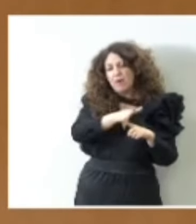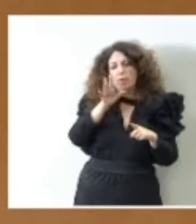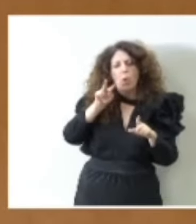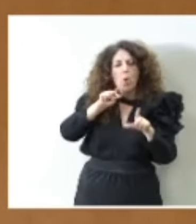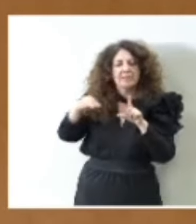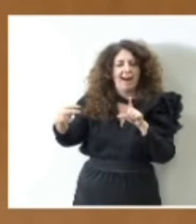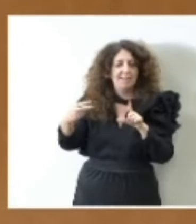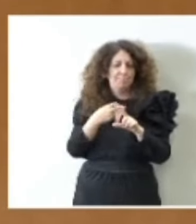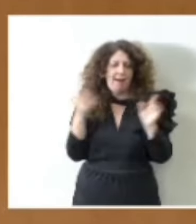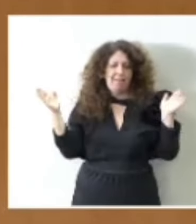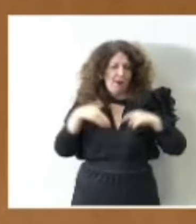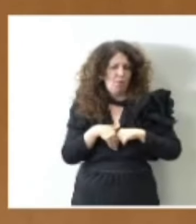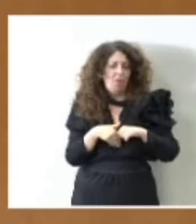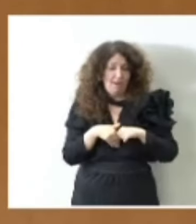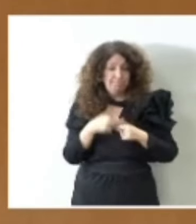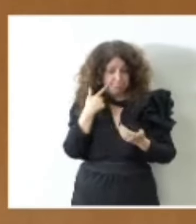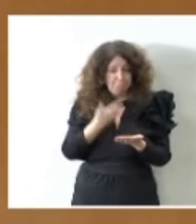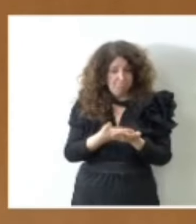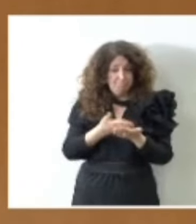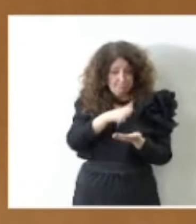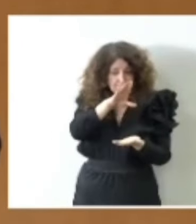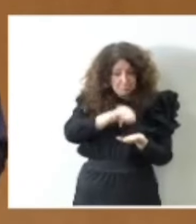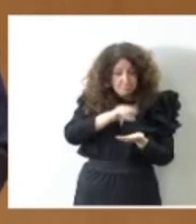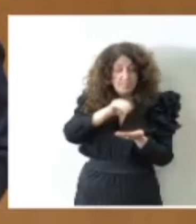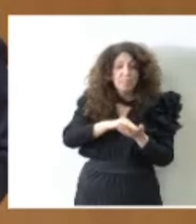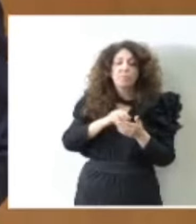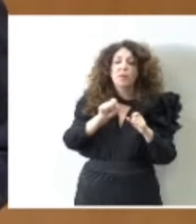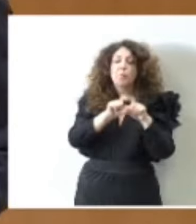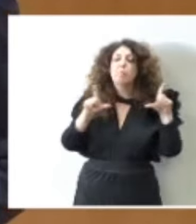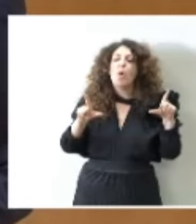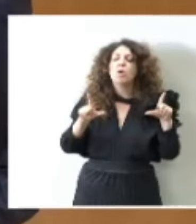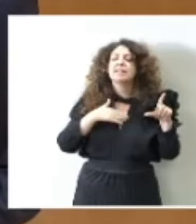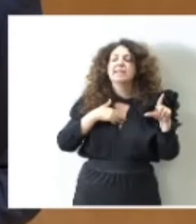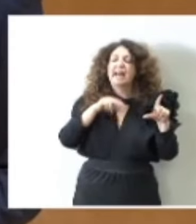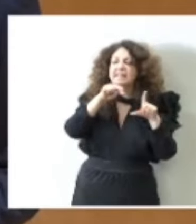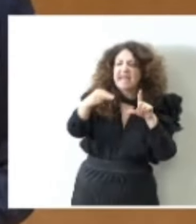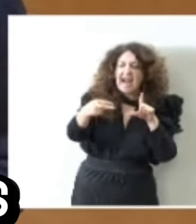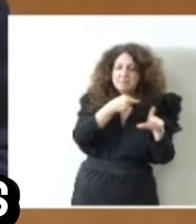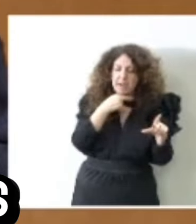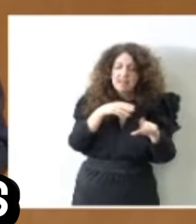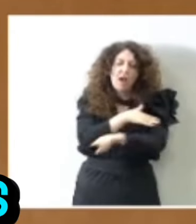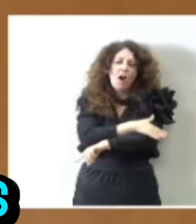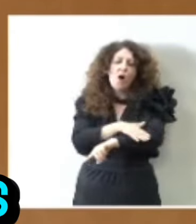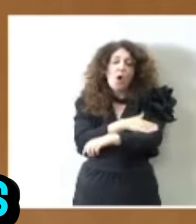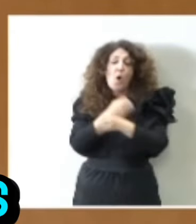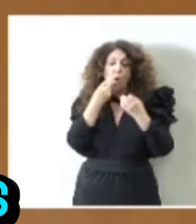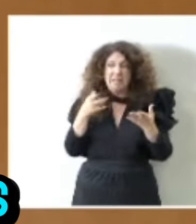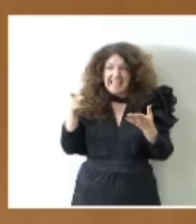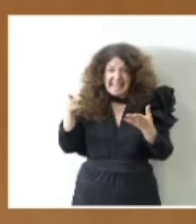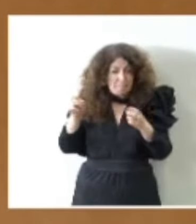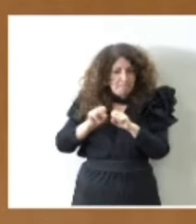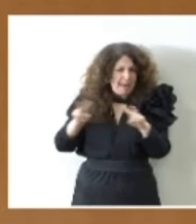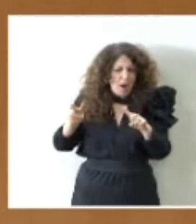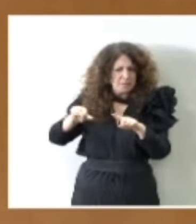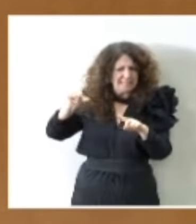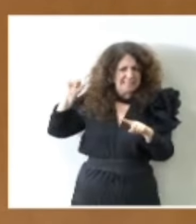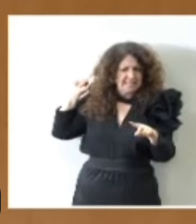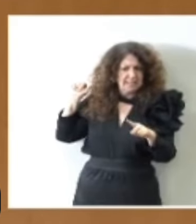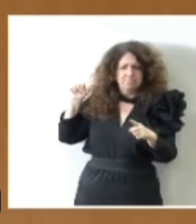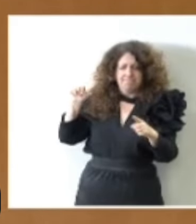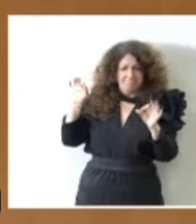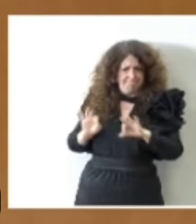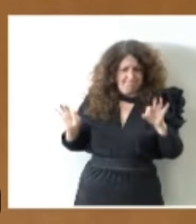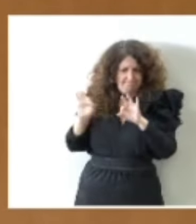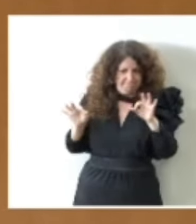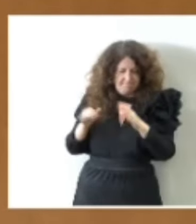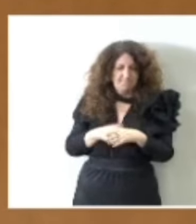portal de transparencia y buen gobierno, triplicando, por cierto, las que se realizaban a gobiernos anteriores. Hoy tiene, por